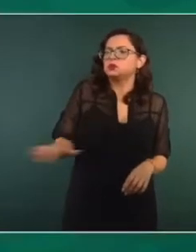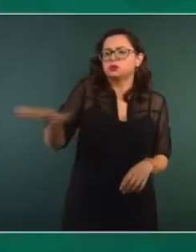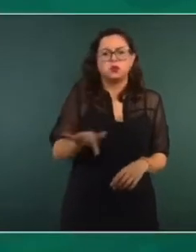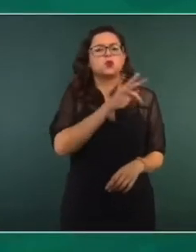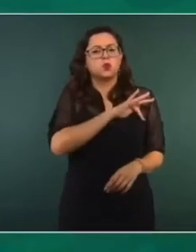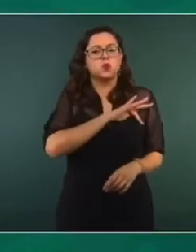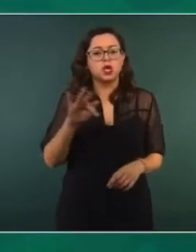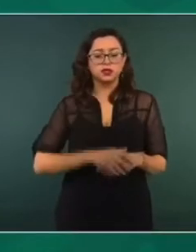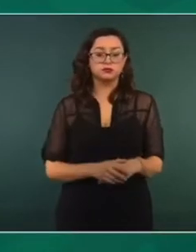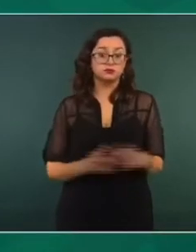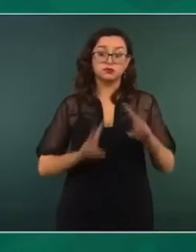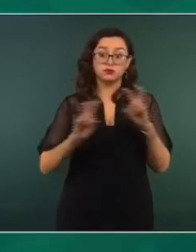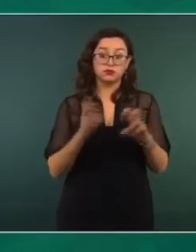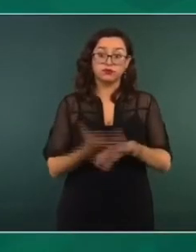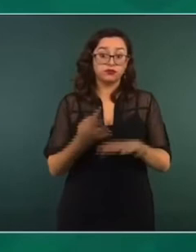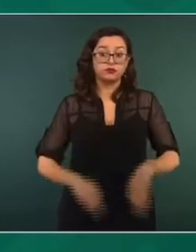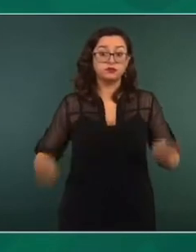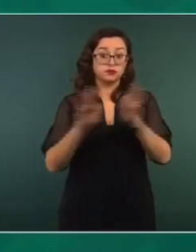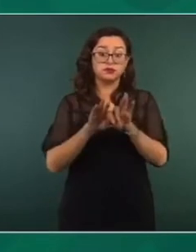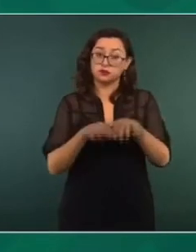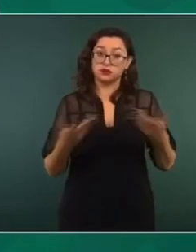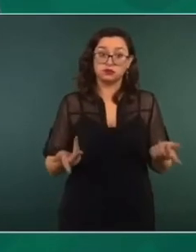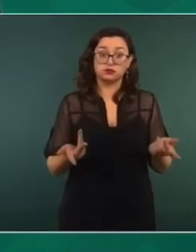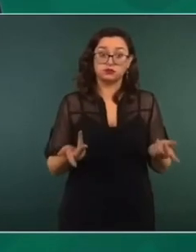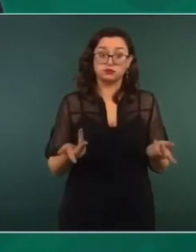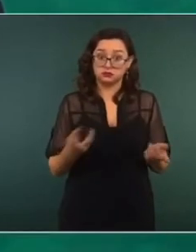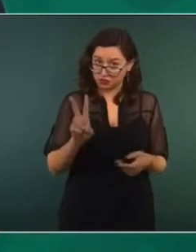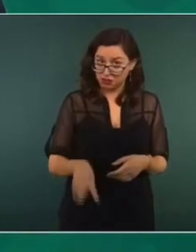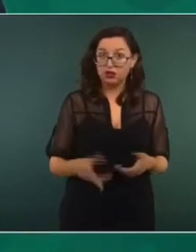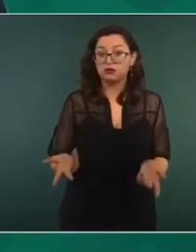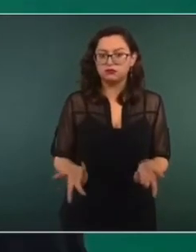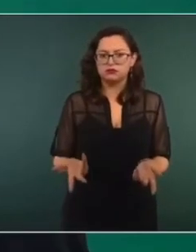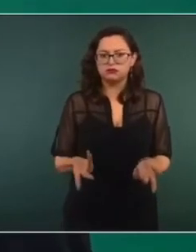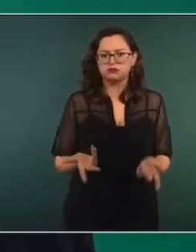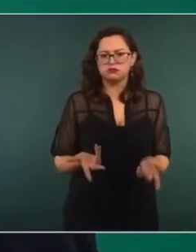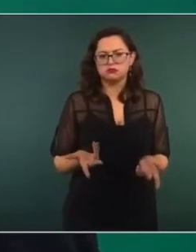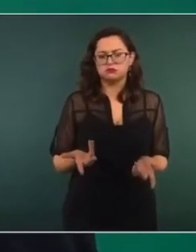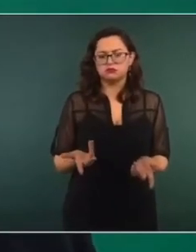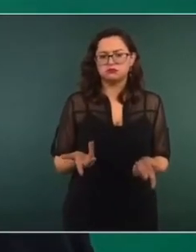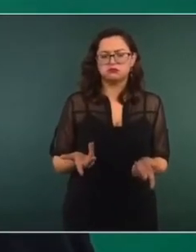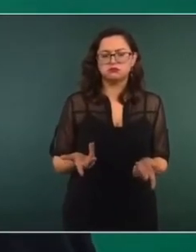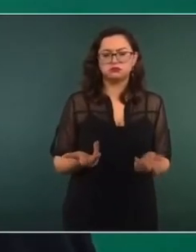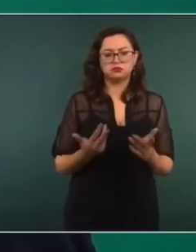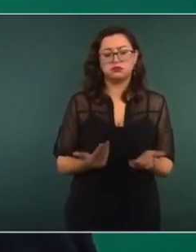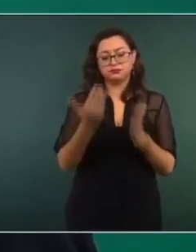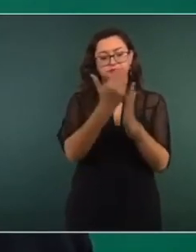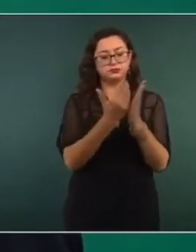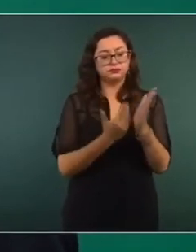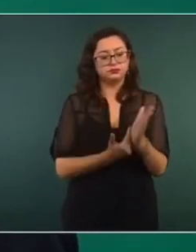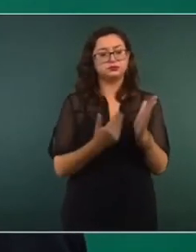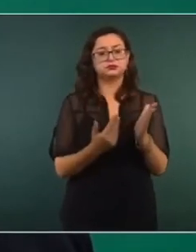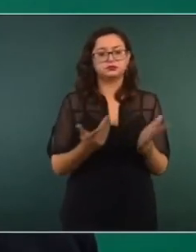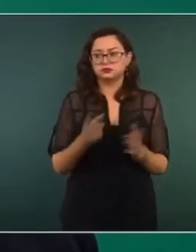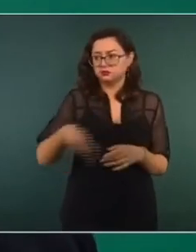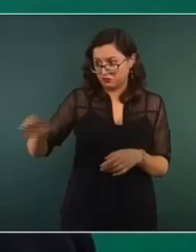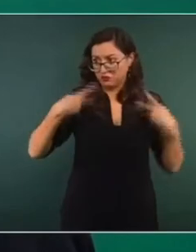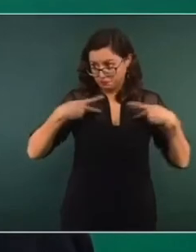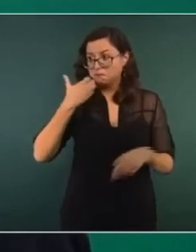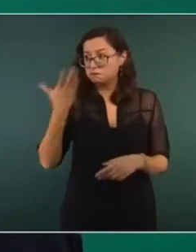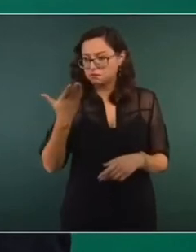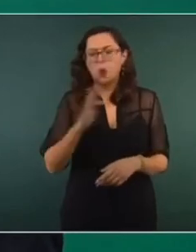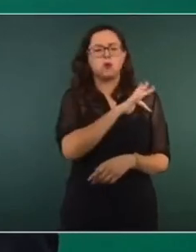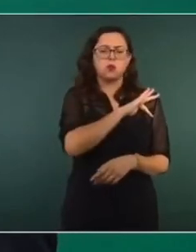Este es un asunto relevante, sin duda. Entonces, si se cumple con los requisitos, se puede llevar a cabo